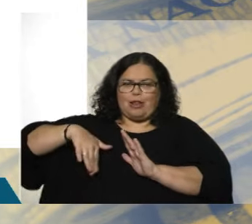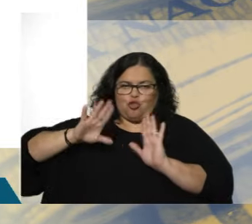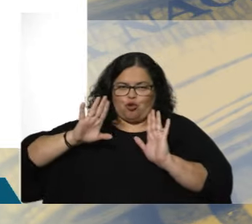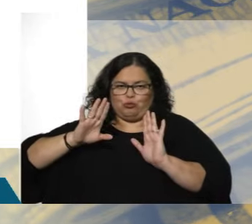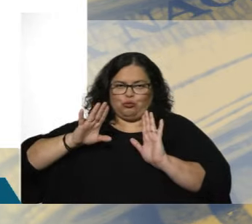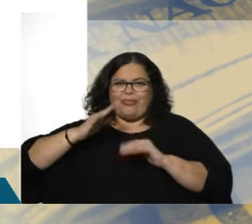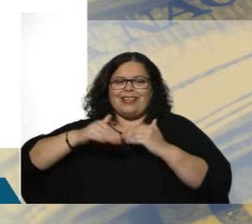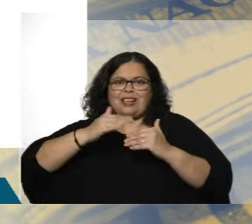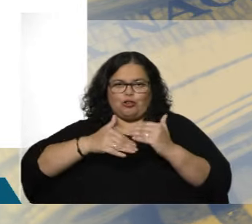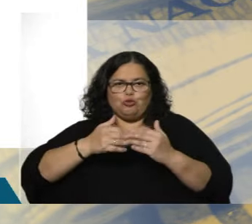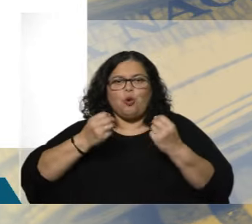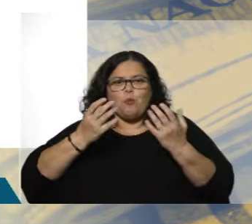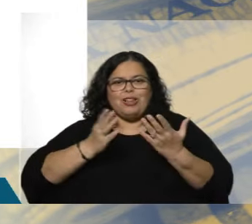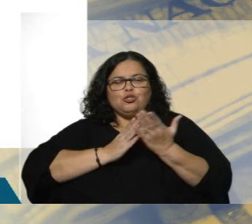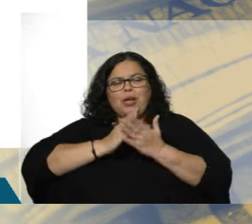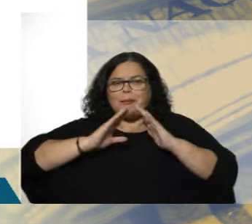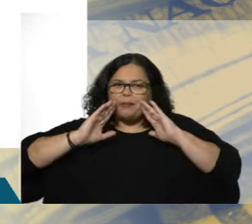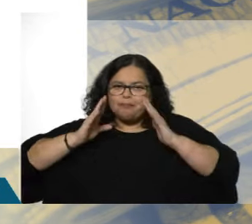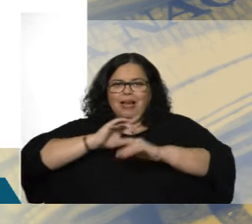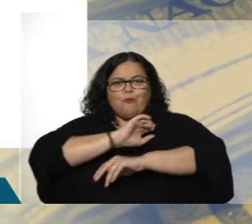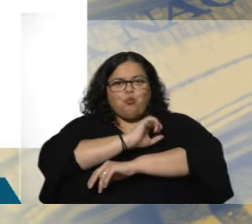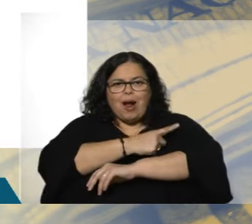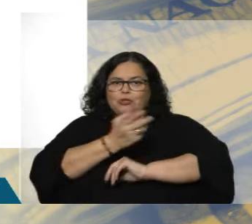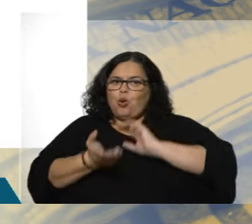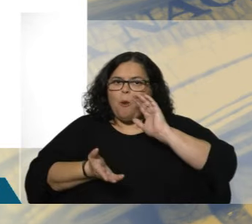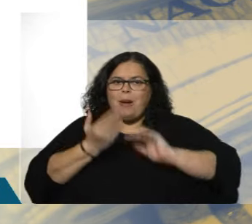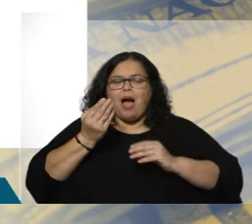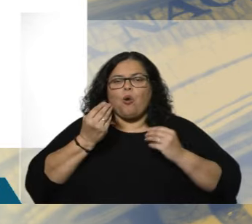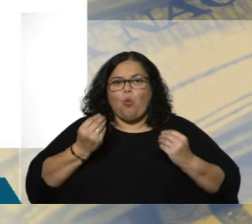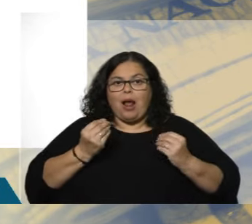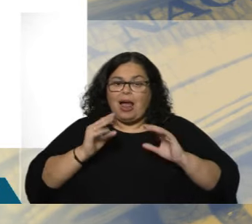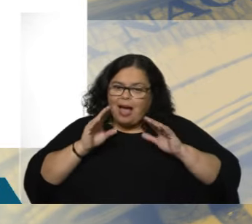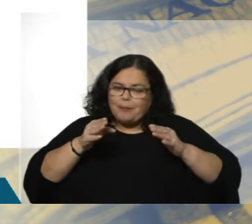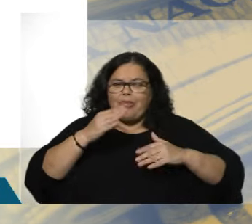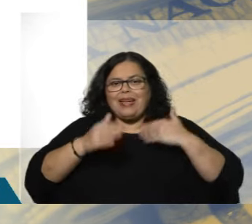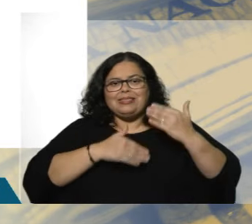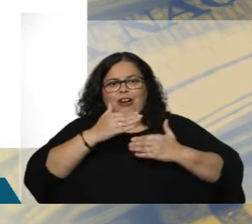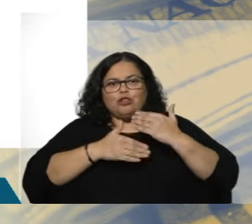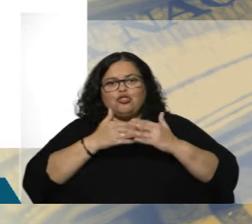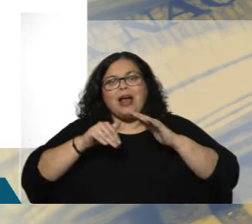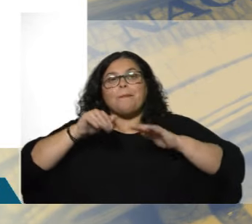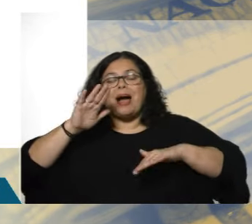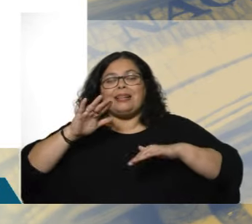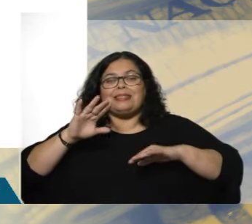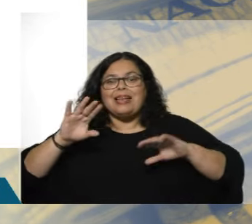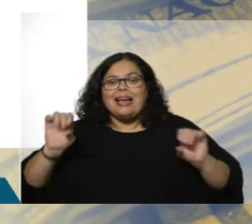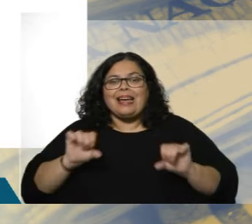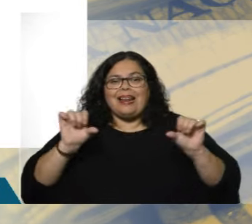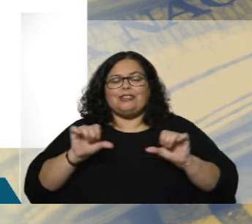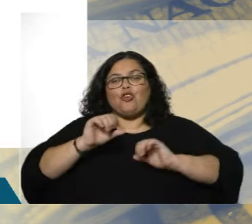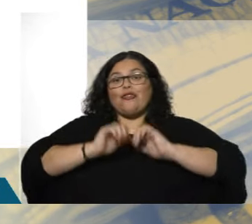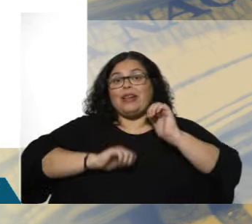todos los esfuerzos a mediano y largo plazo apuntan a desarrollar más generación de energía